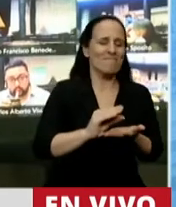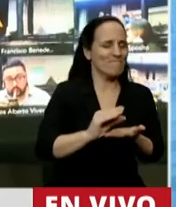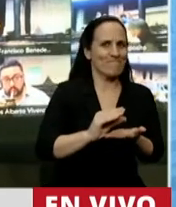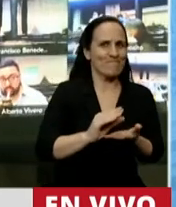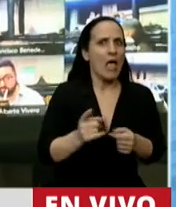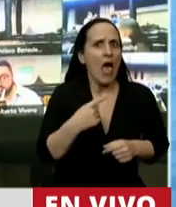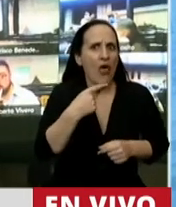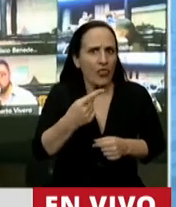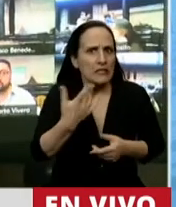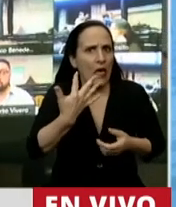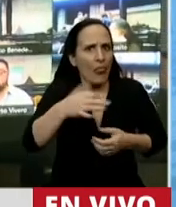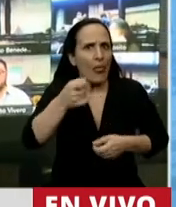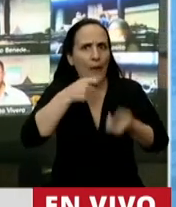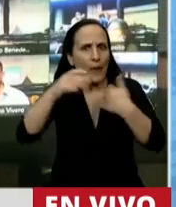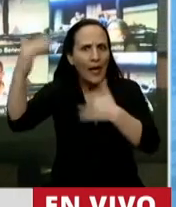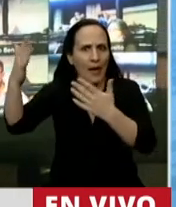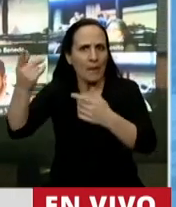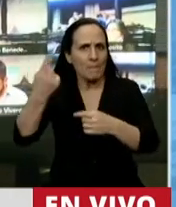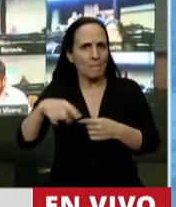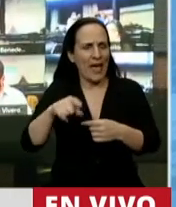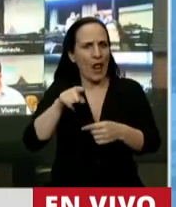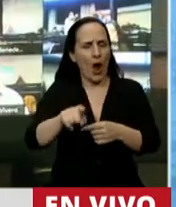exportaciones, pero por otro lado, endurecemos el cepo.